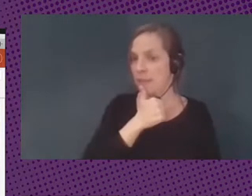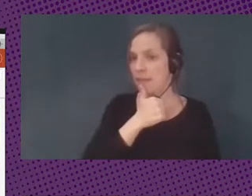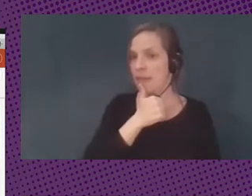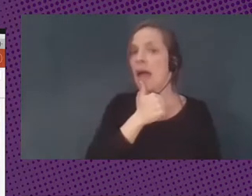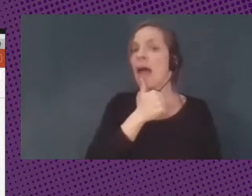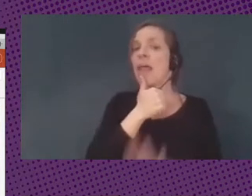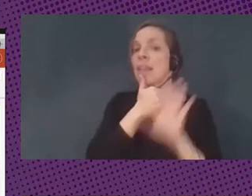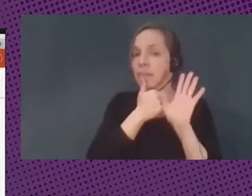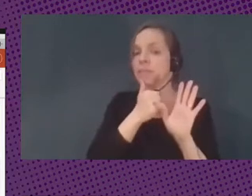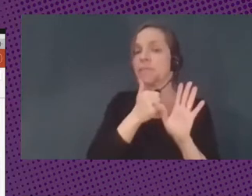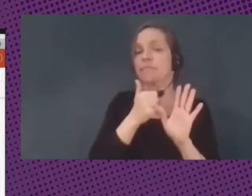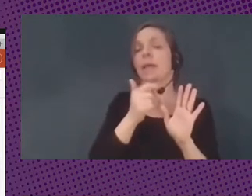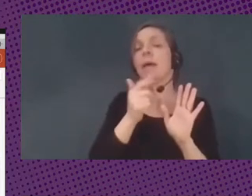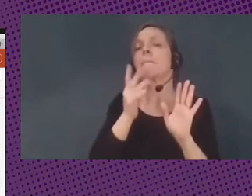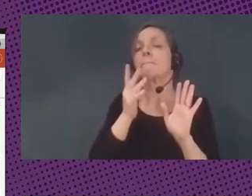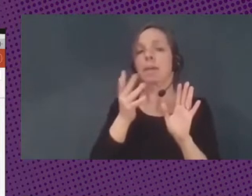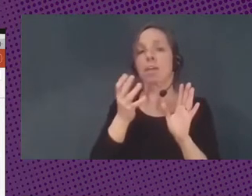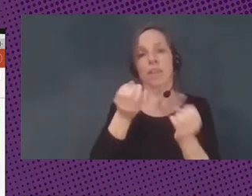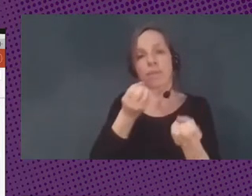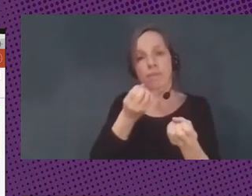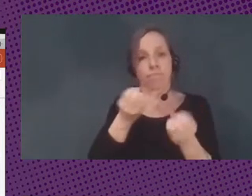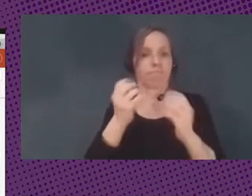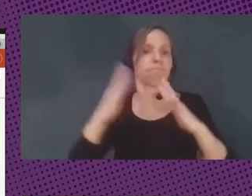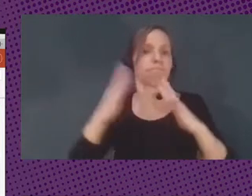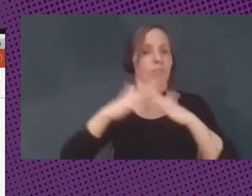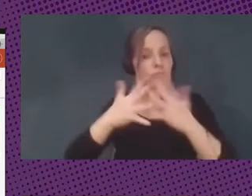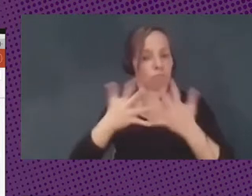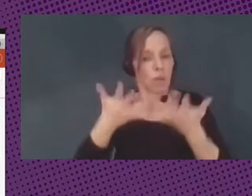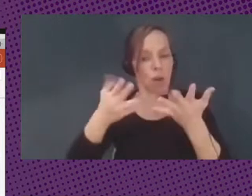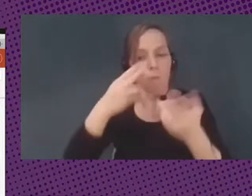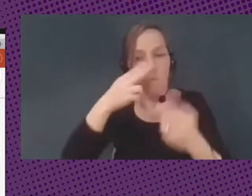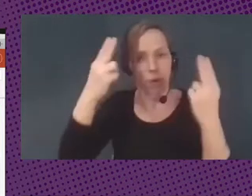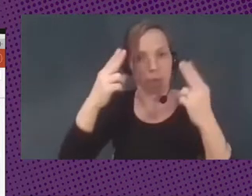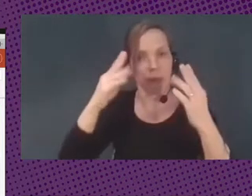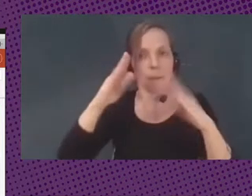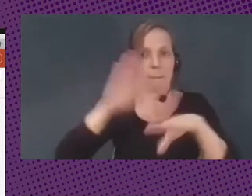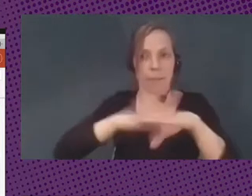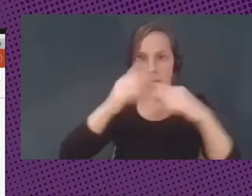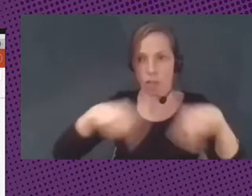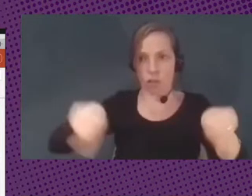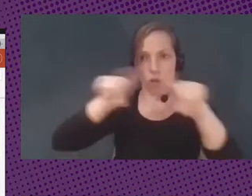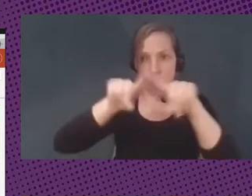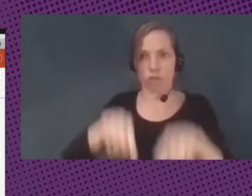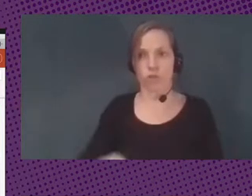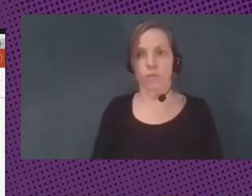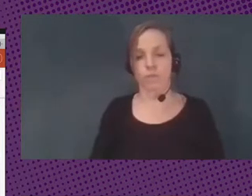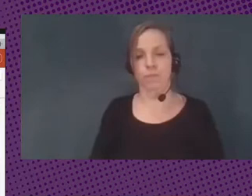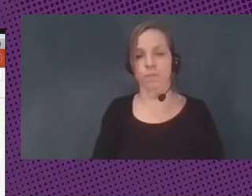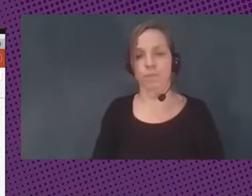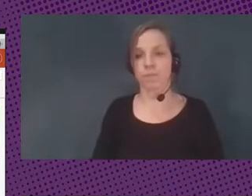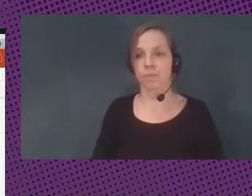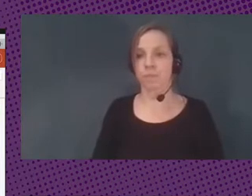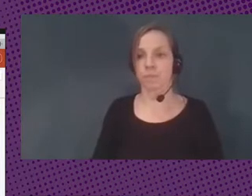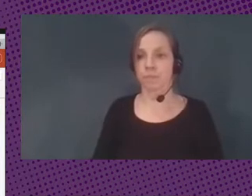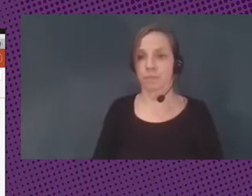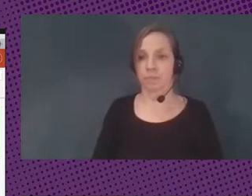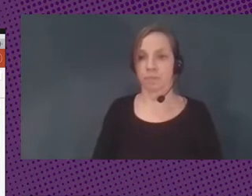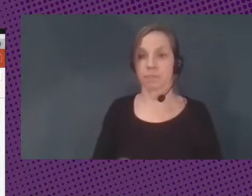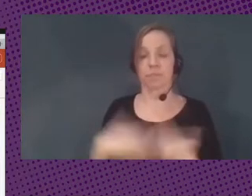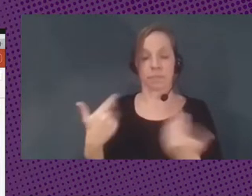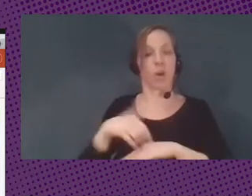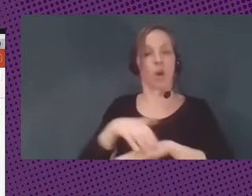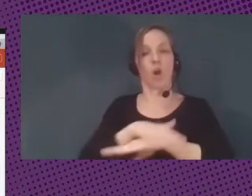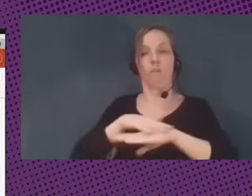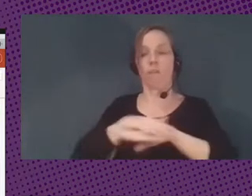bien público, en una infraestructura pública al servicio de todos. ¿Y qué pasó? Cuando el gobierno del Ecuador aprobó una ley para, si